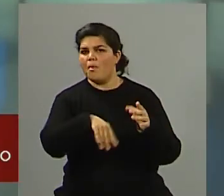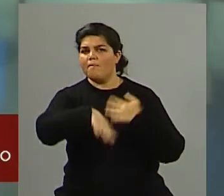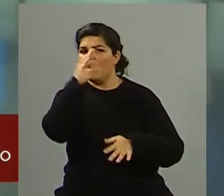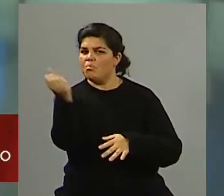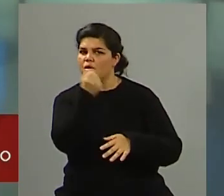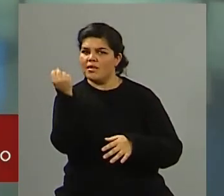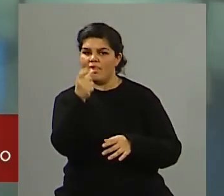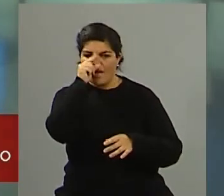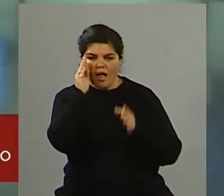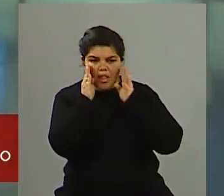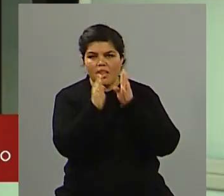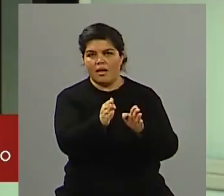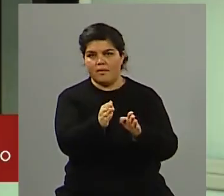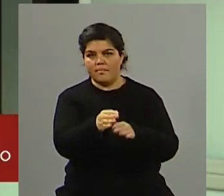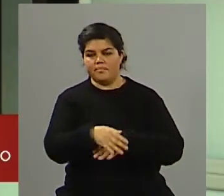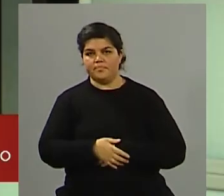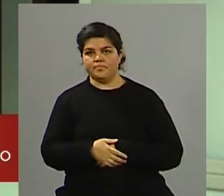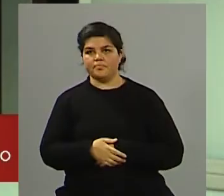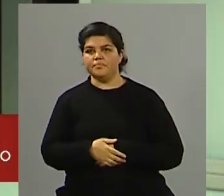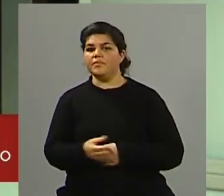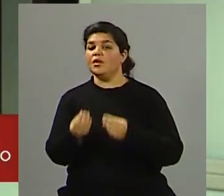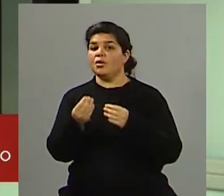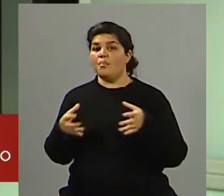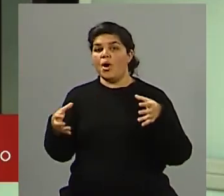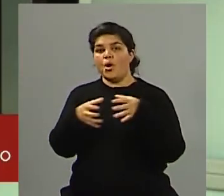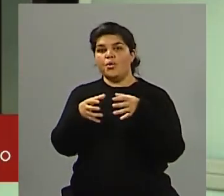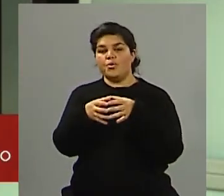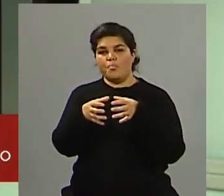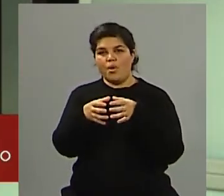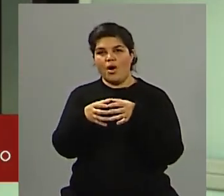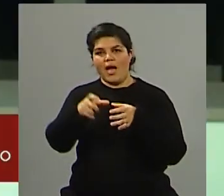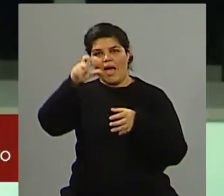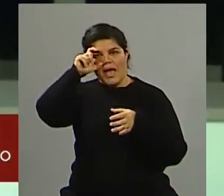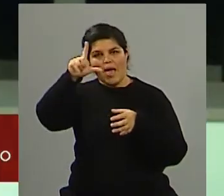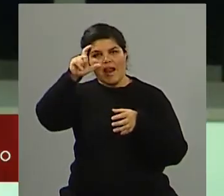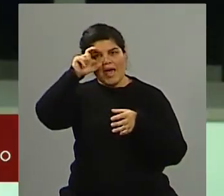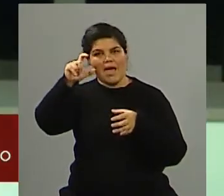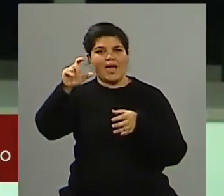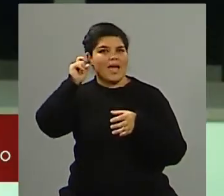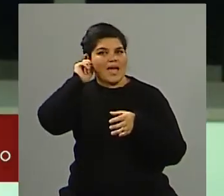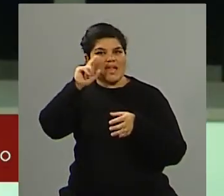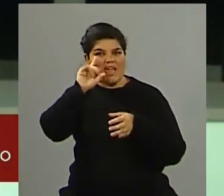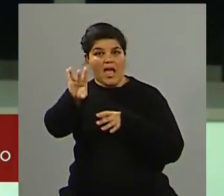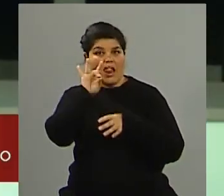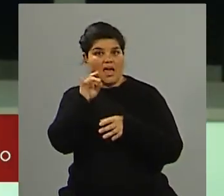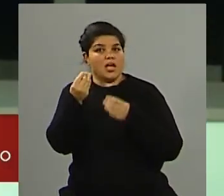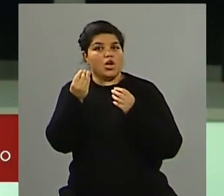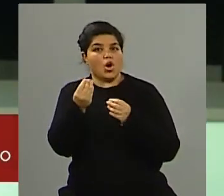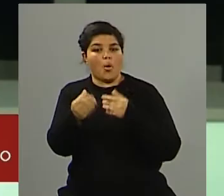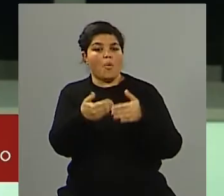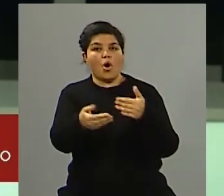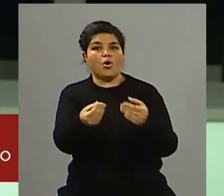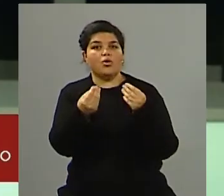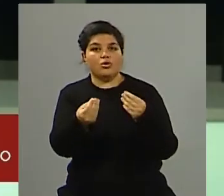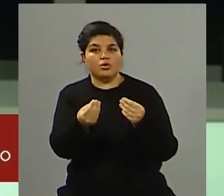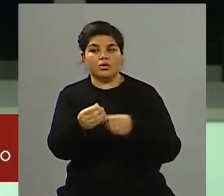Adriana, ¿cómo ves al frente elegí al peronismo en la provincia de Mendoza? Bien, trabajando, también producto de unas pasos, de unas